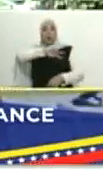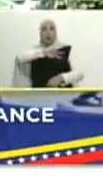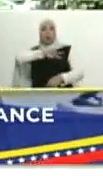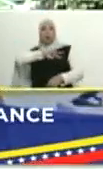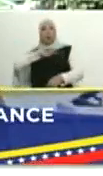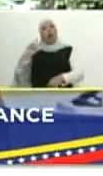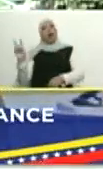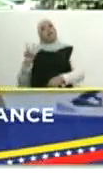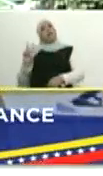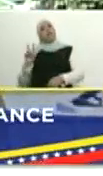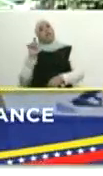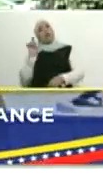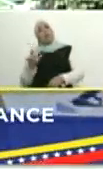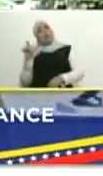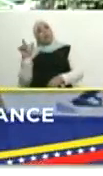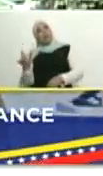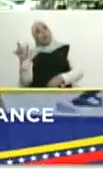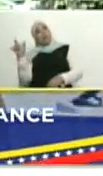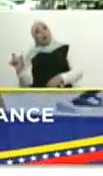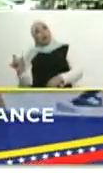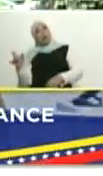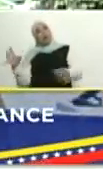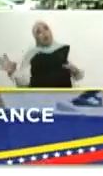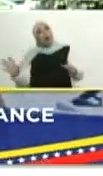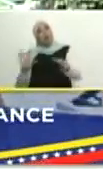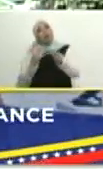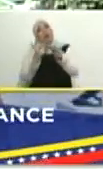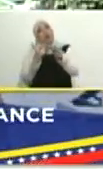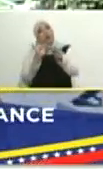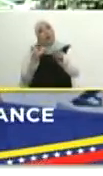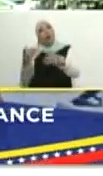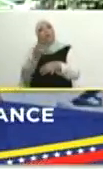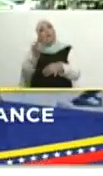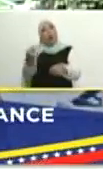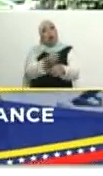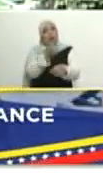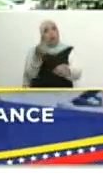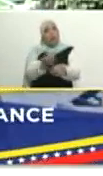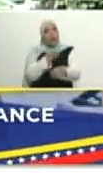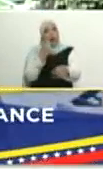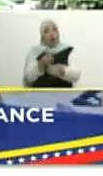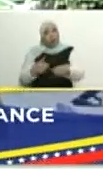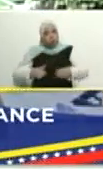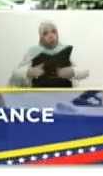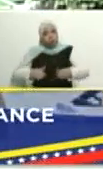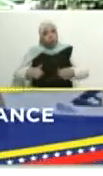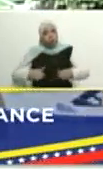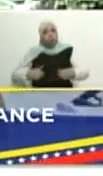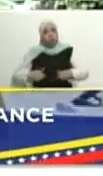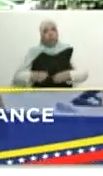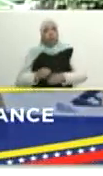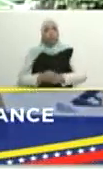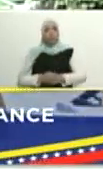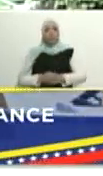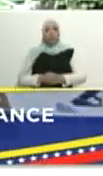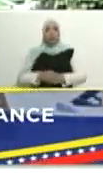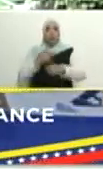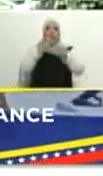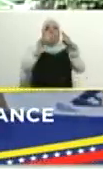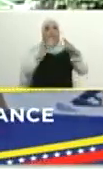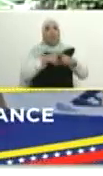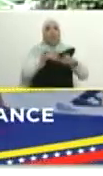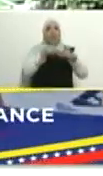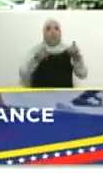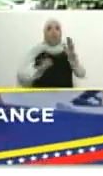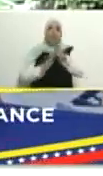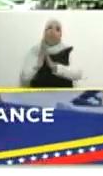los venezolanos y venezolanas estamos unidos y empeñados en el trabajo, en diversificar la